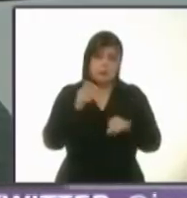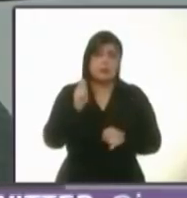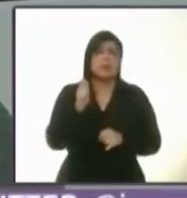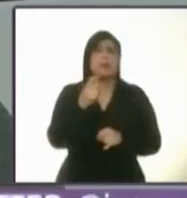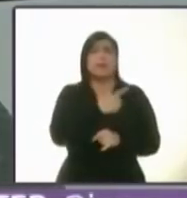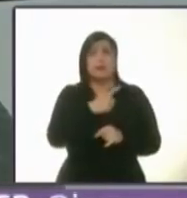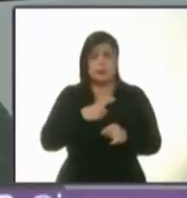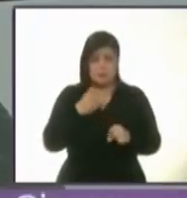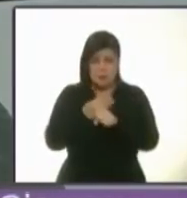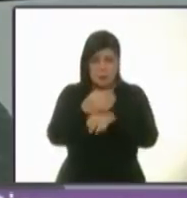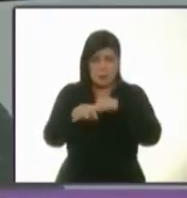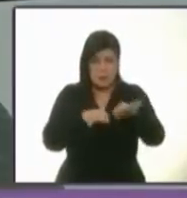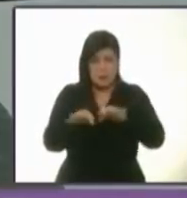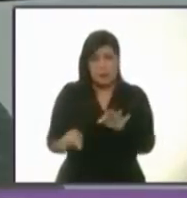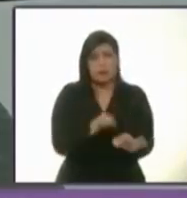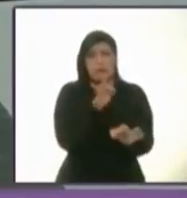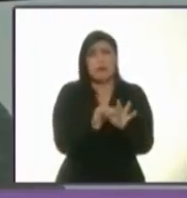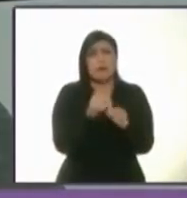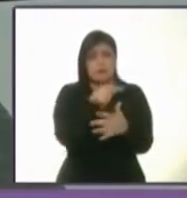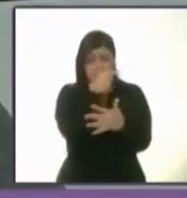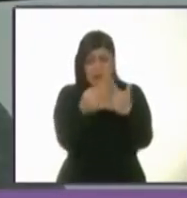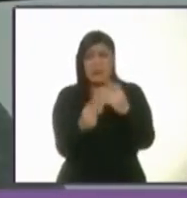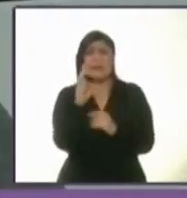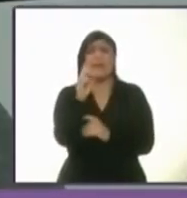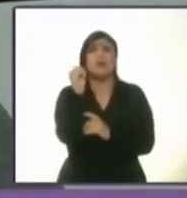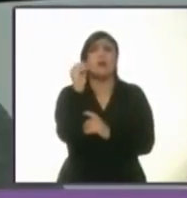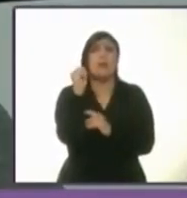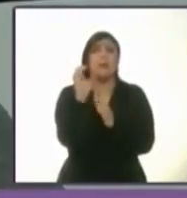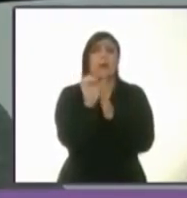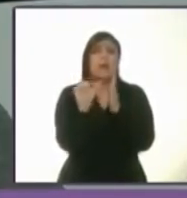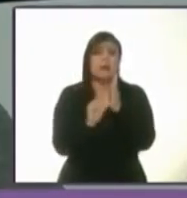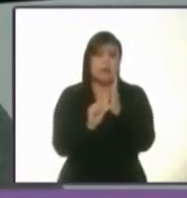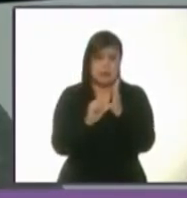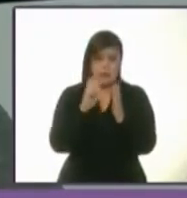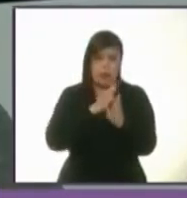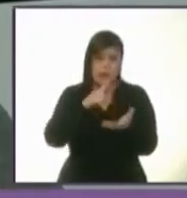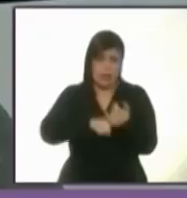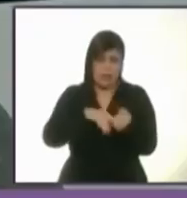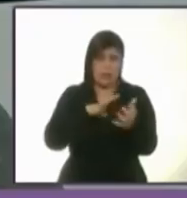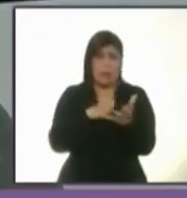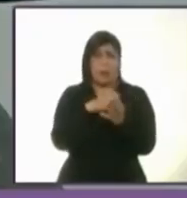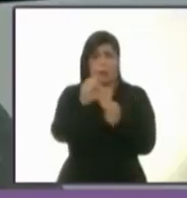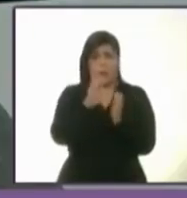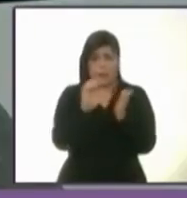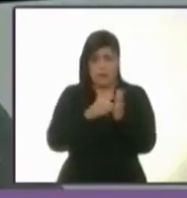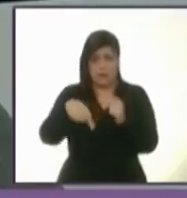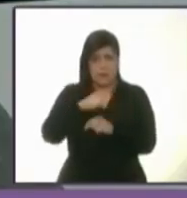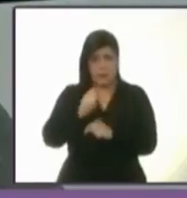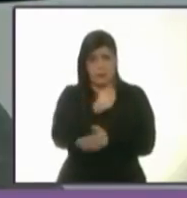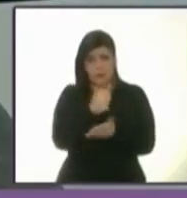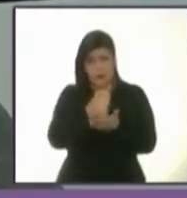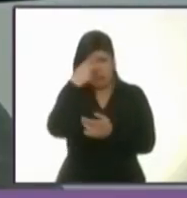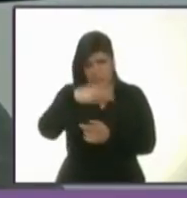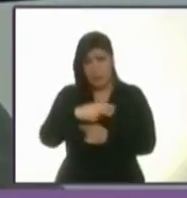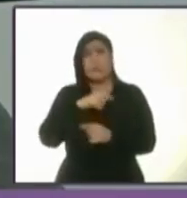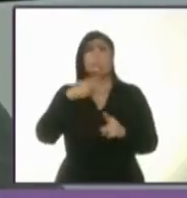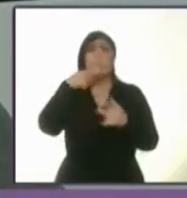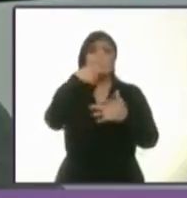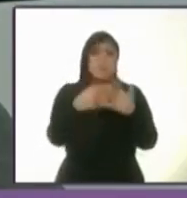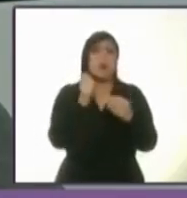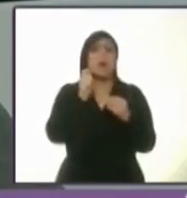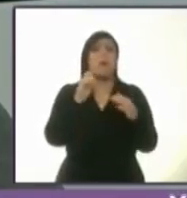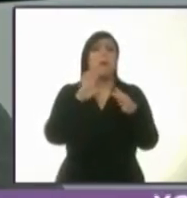cumplimiento de los 39 artículos transitorios de la Constitución, destacando lo relacionado